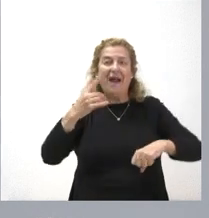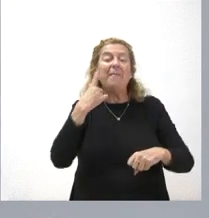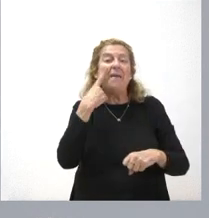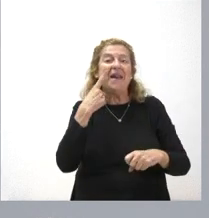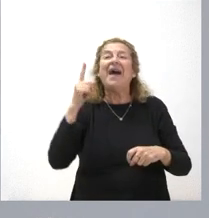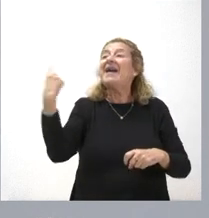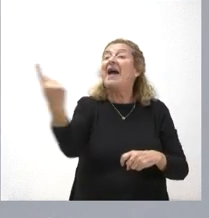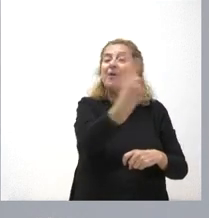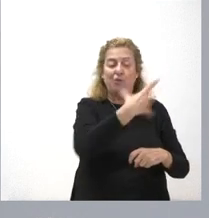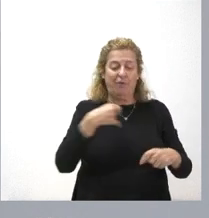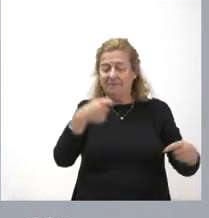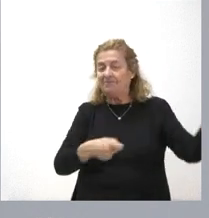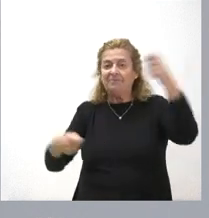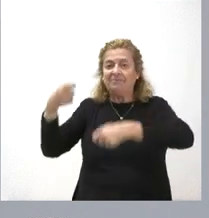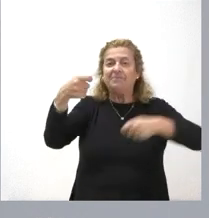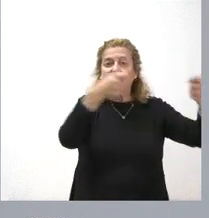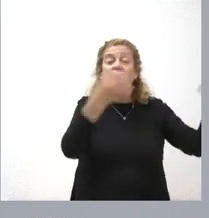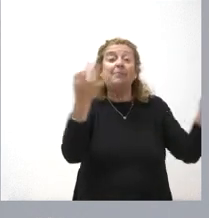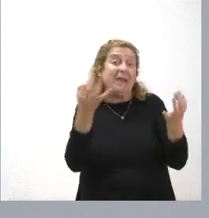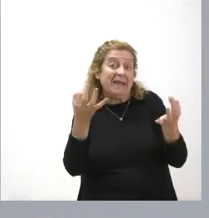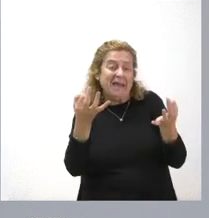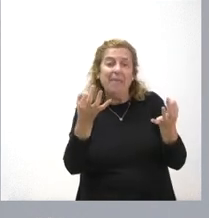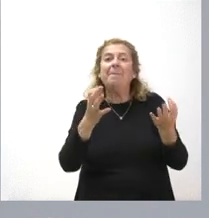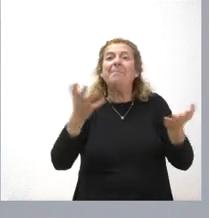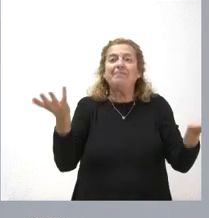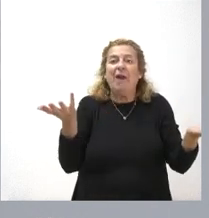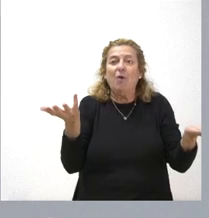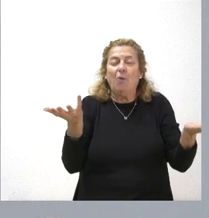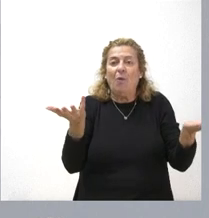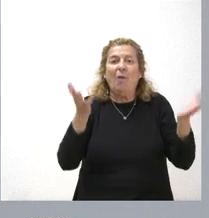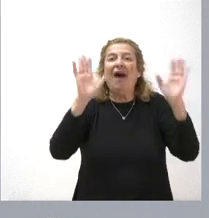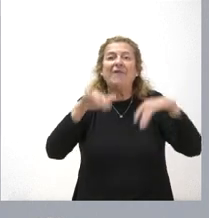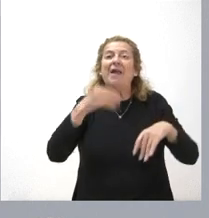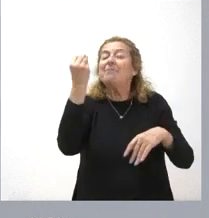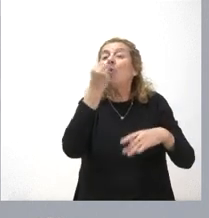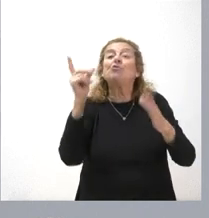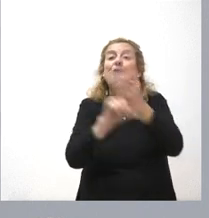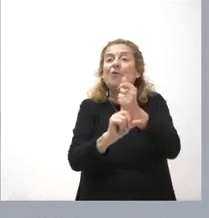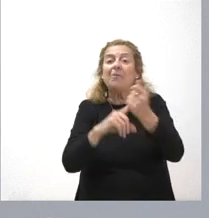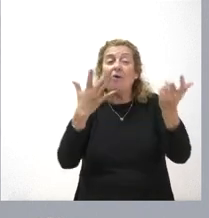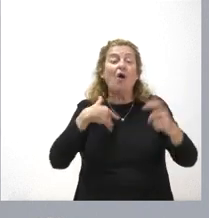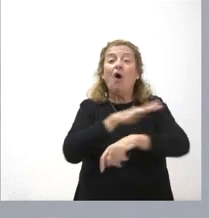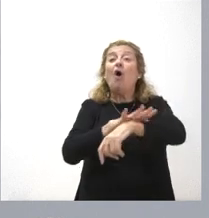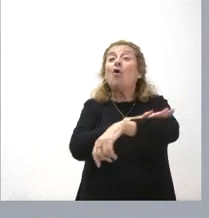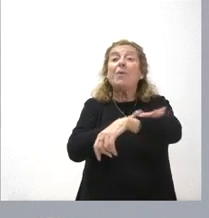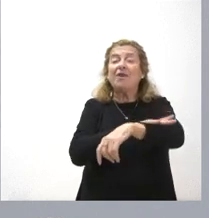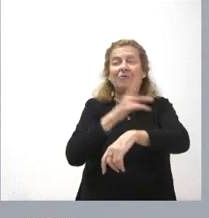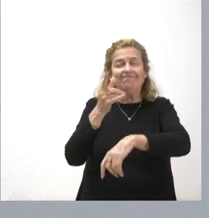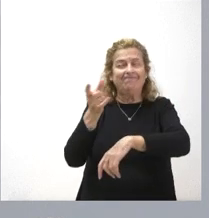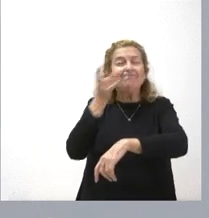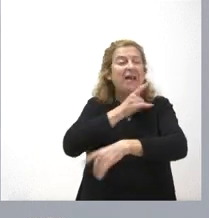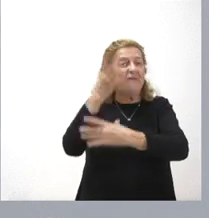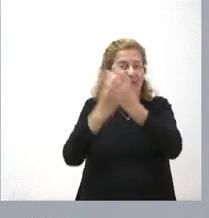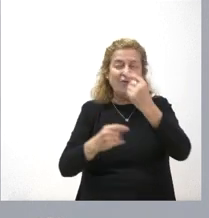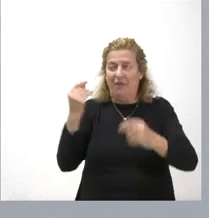aportaciones que pueda haber por quien presta el servicio y que veamos la mejor solución. Creo que el Gobierno hace mal no contando ni con